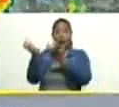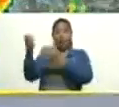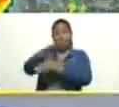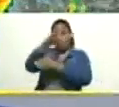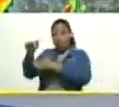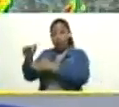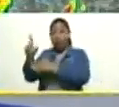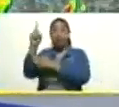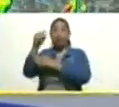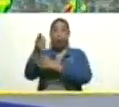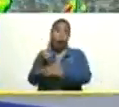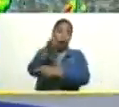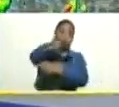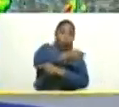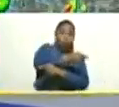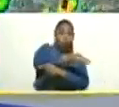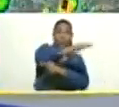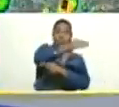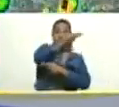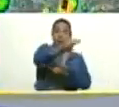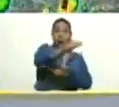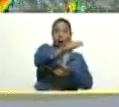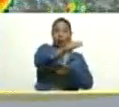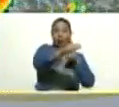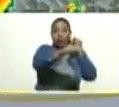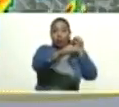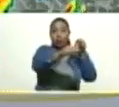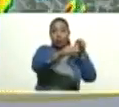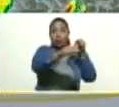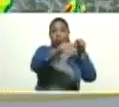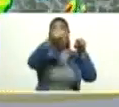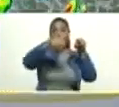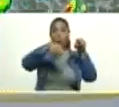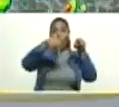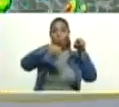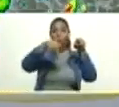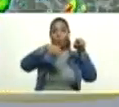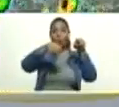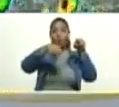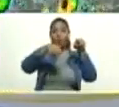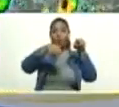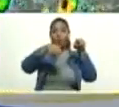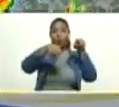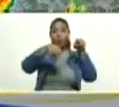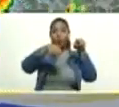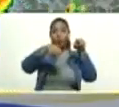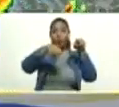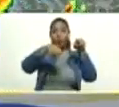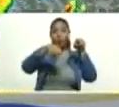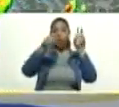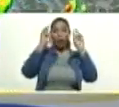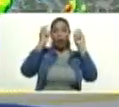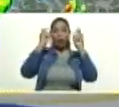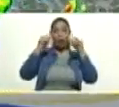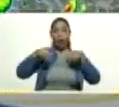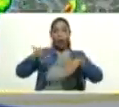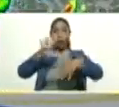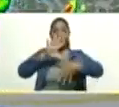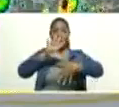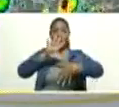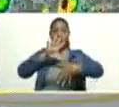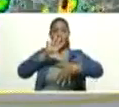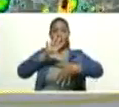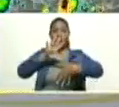el Atlántico y el Caribe. Y hoy, si acá en el centro de huracanes del área de América, ha